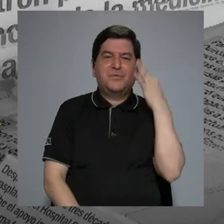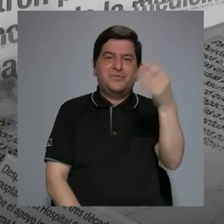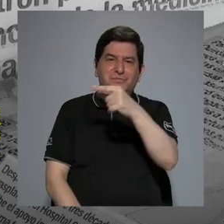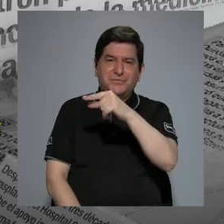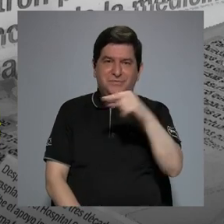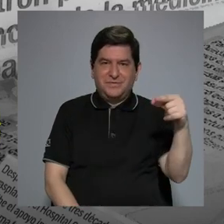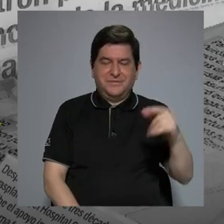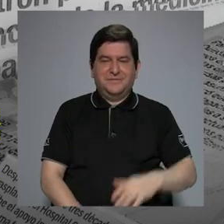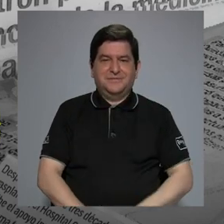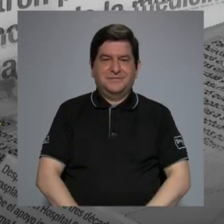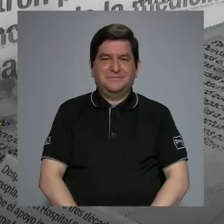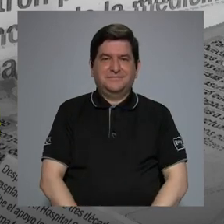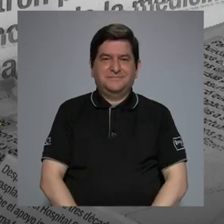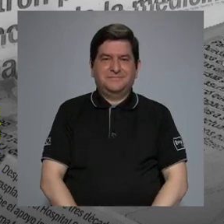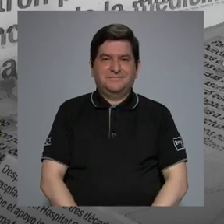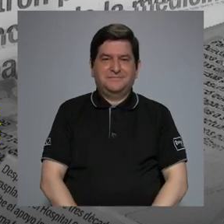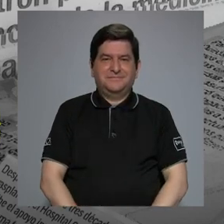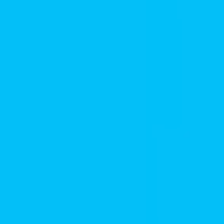la próxima vez.